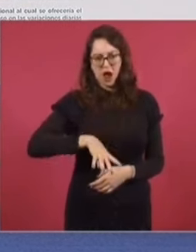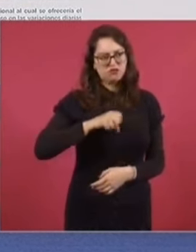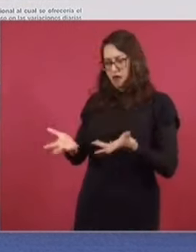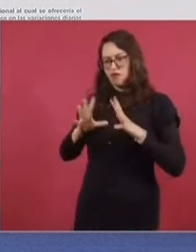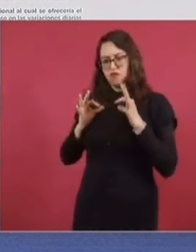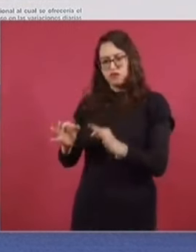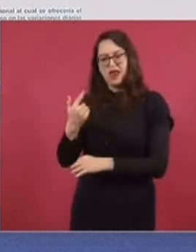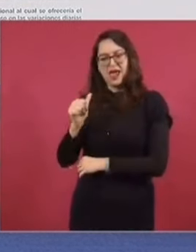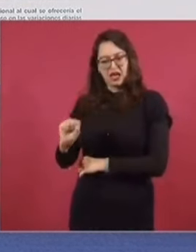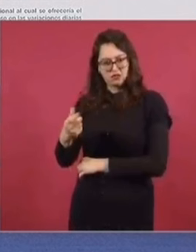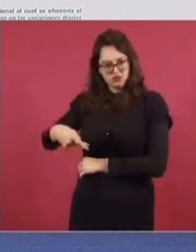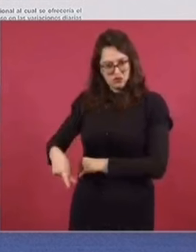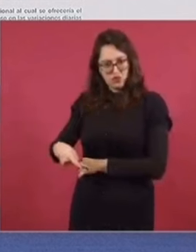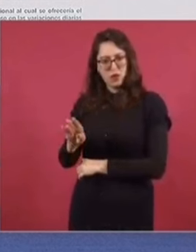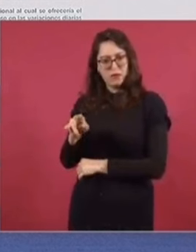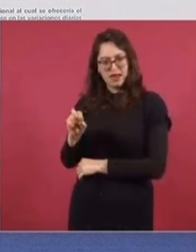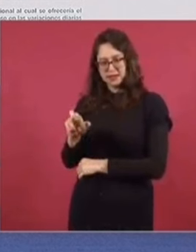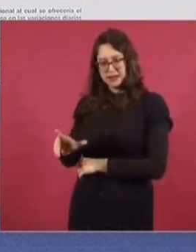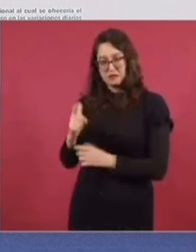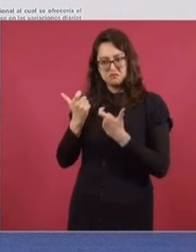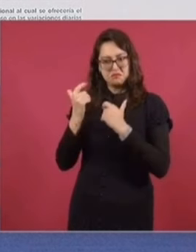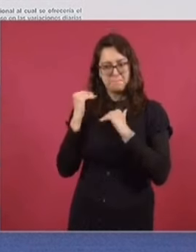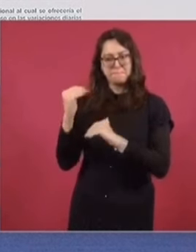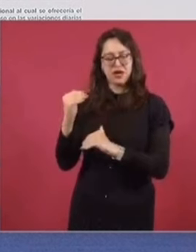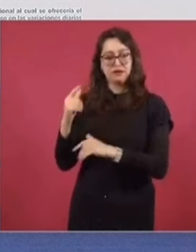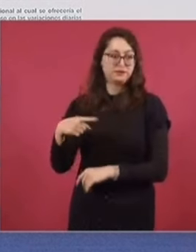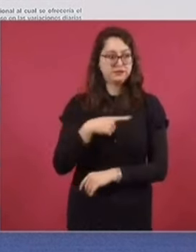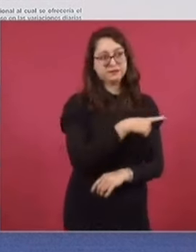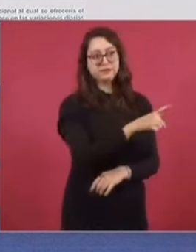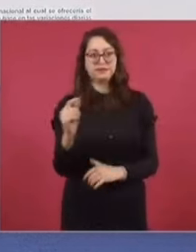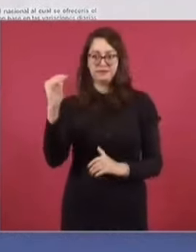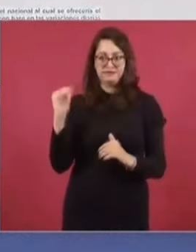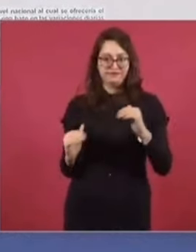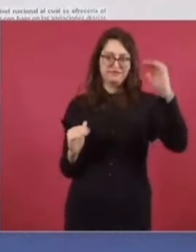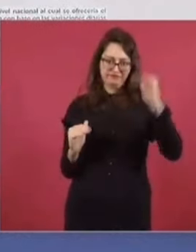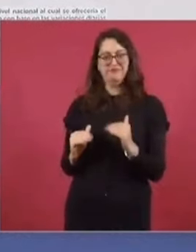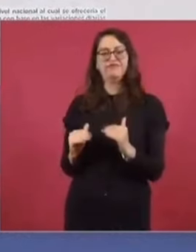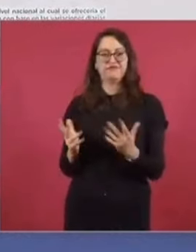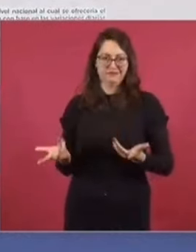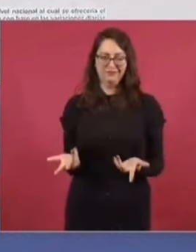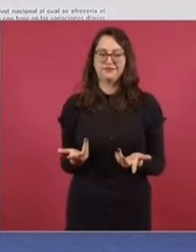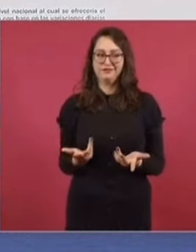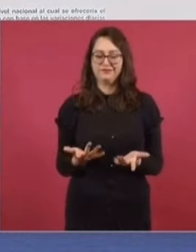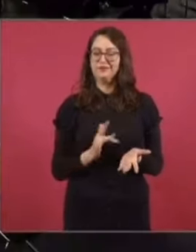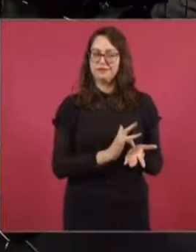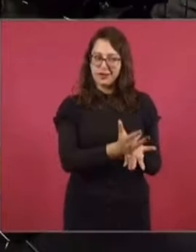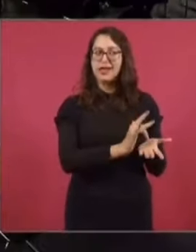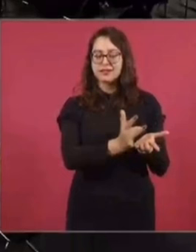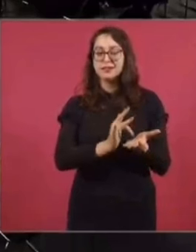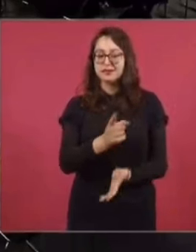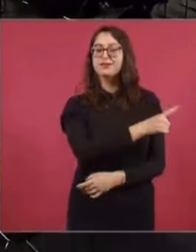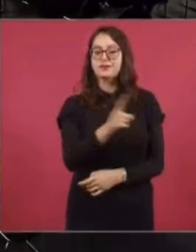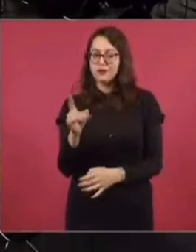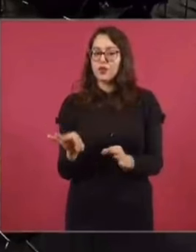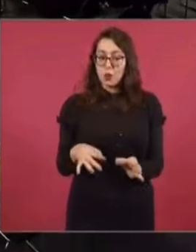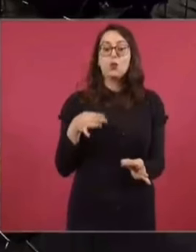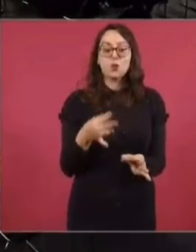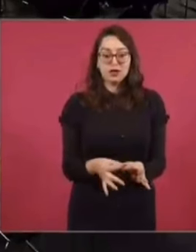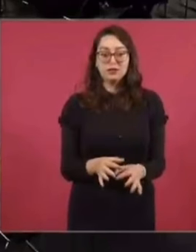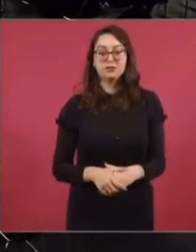lo del gas para el bienestar. Y también se establecieron precios máximos. Que aprovecho para agradecerle mucho a los de las empresas gaseras que han cumplido.